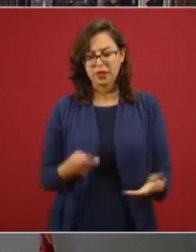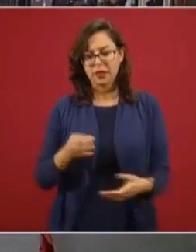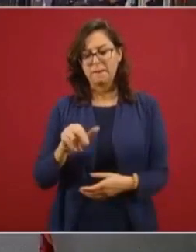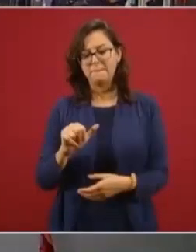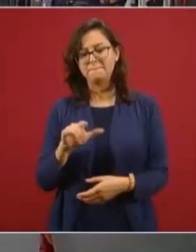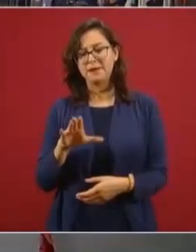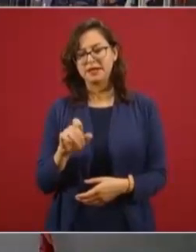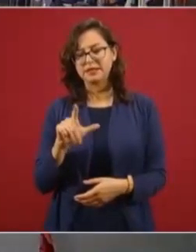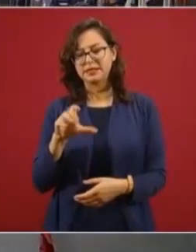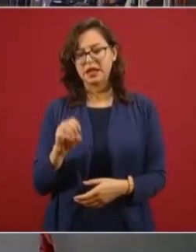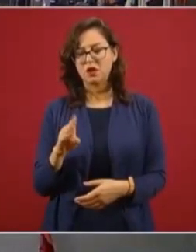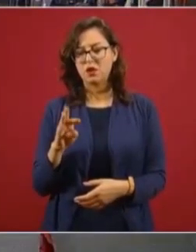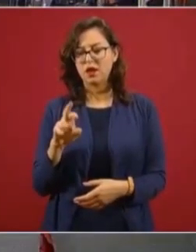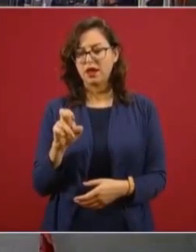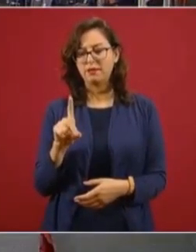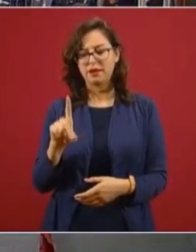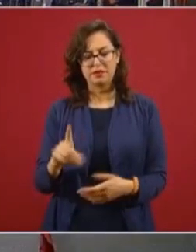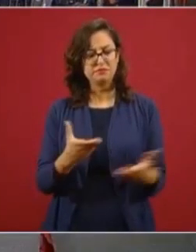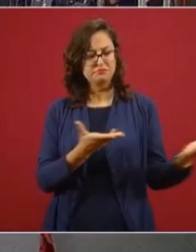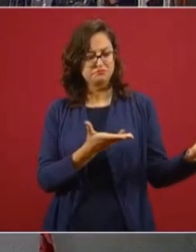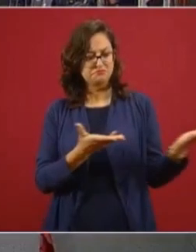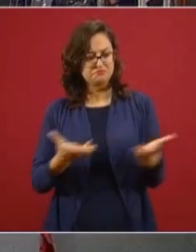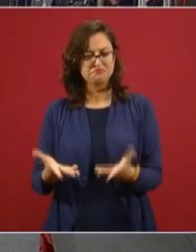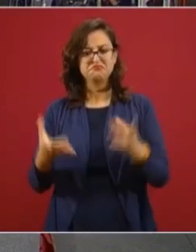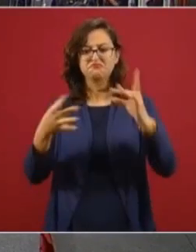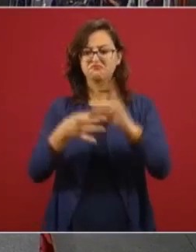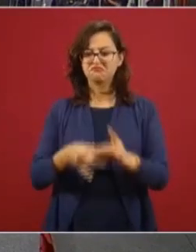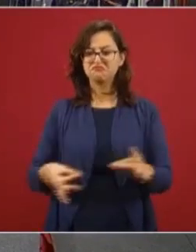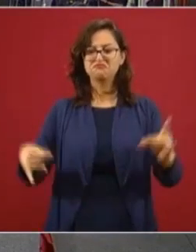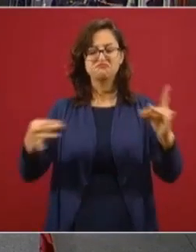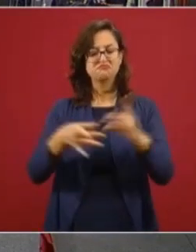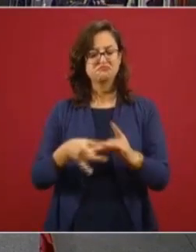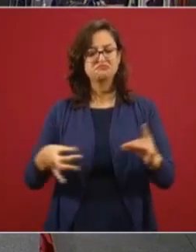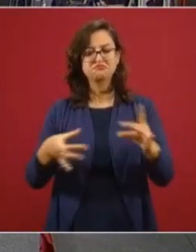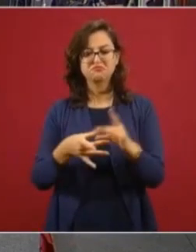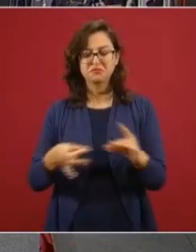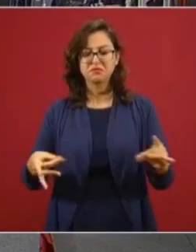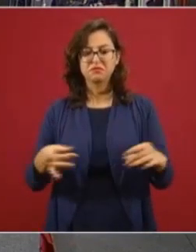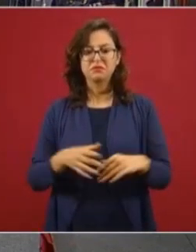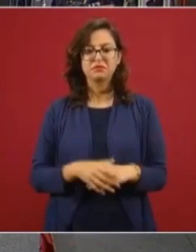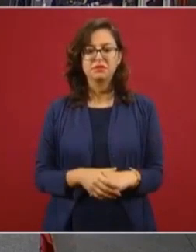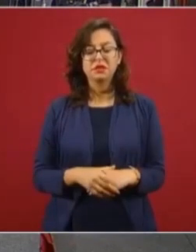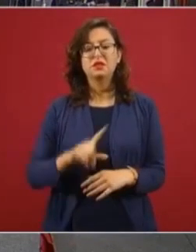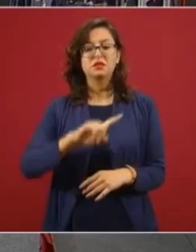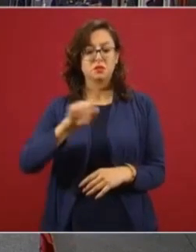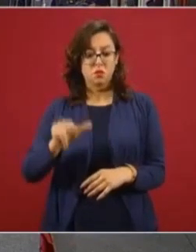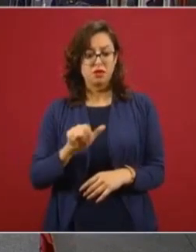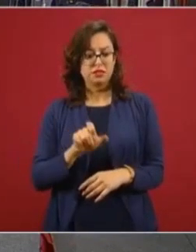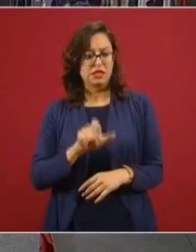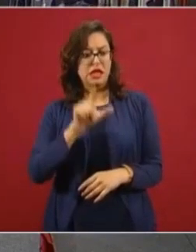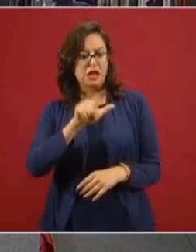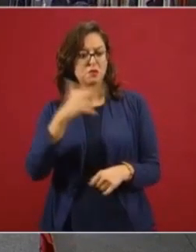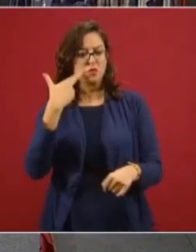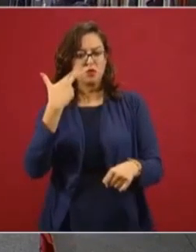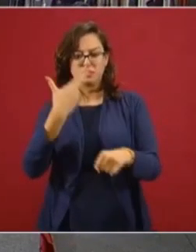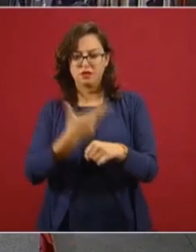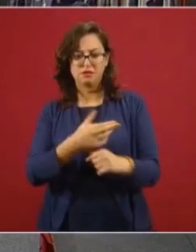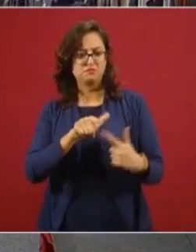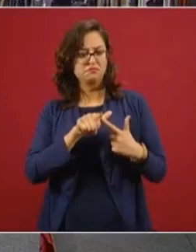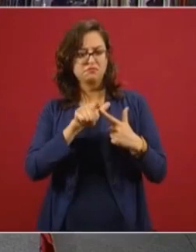conduzca, nos dé la palabra a quienes van a intervenir,